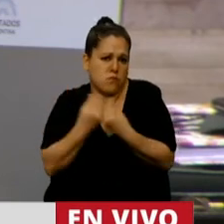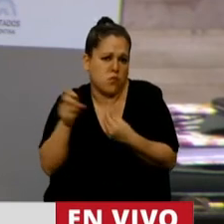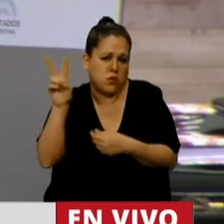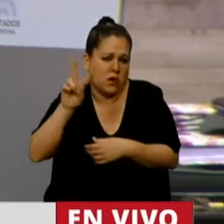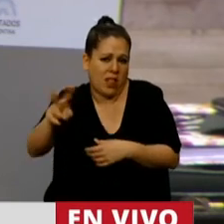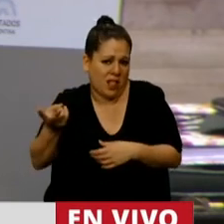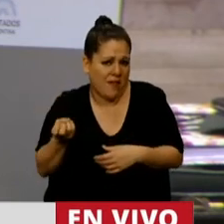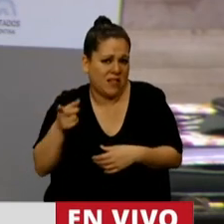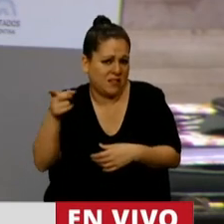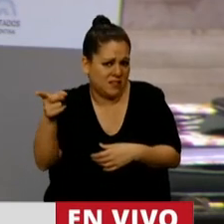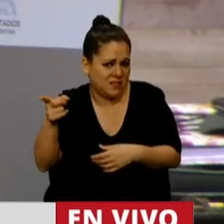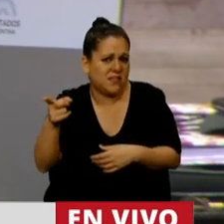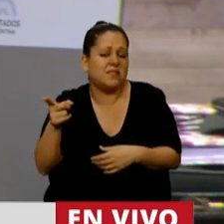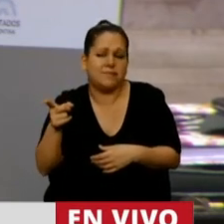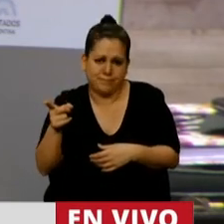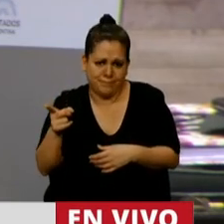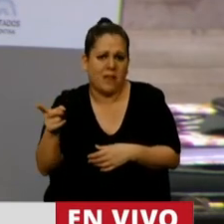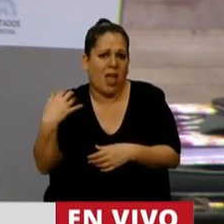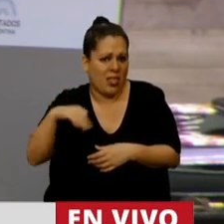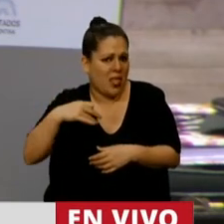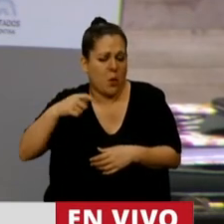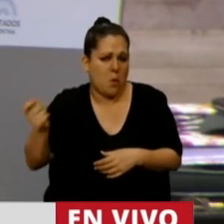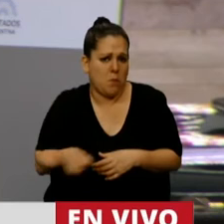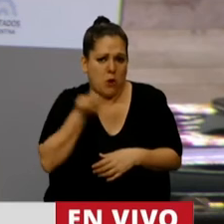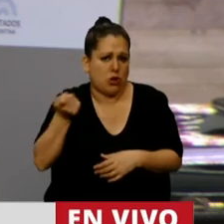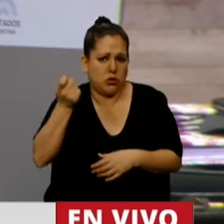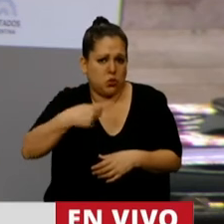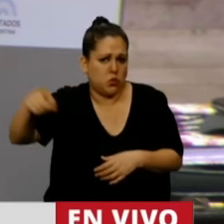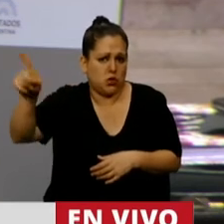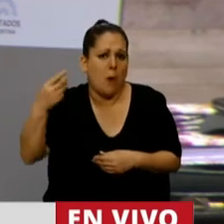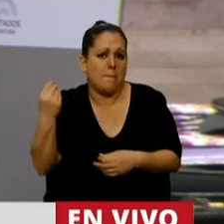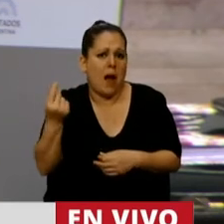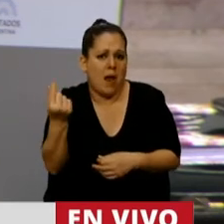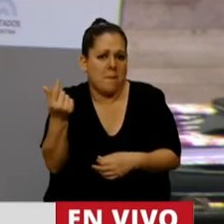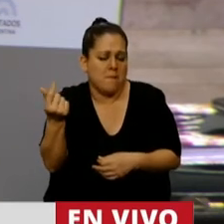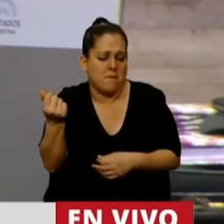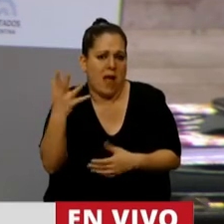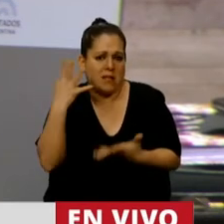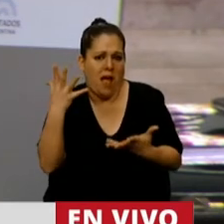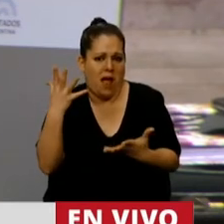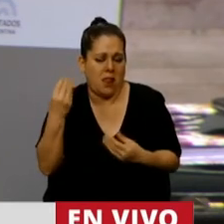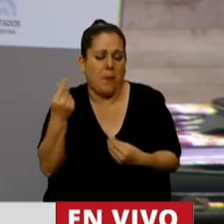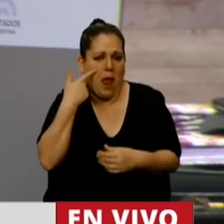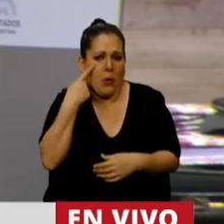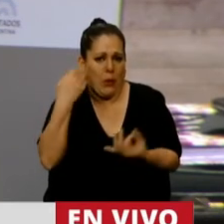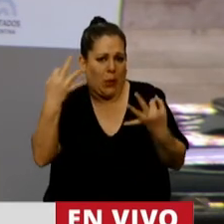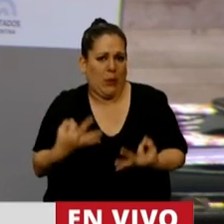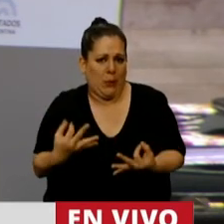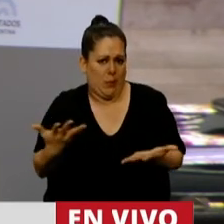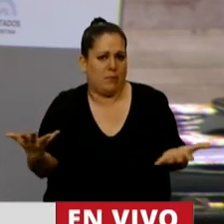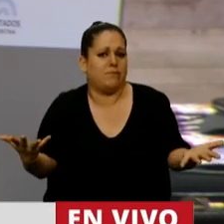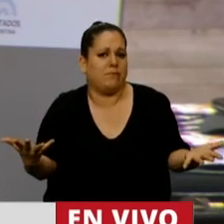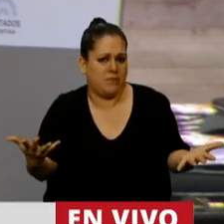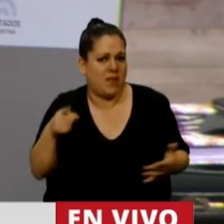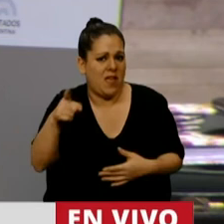la gran mayoría de ellas tiene que dedicarse a la prostitución para sobrevivir y que en este contexto también son parte de uno de los colectivos